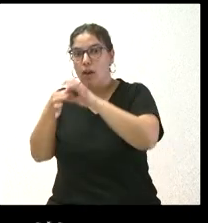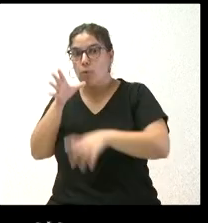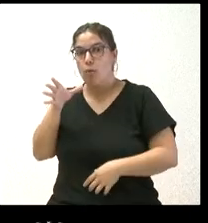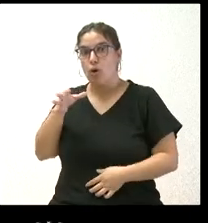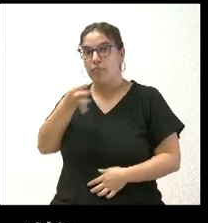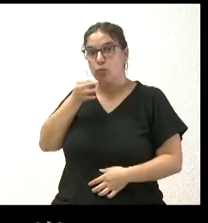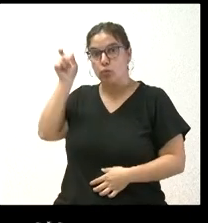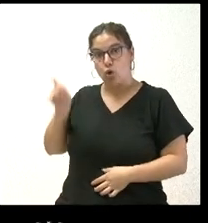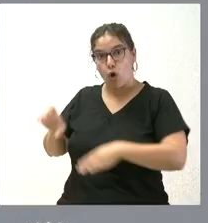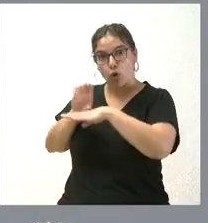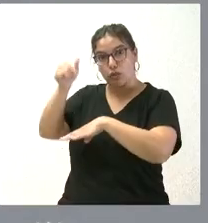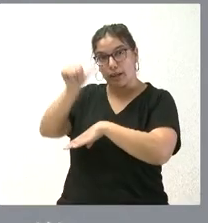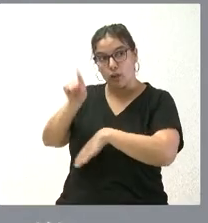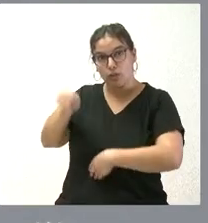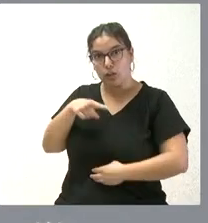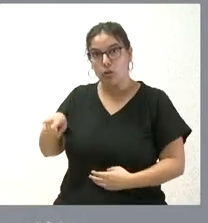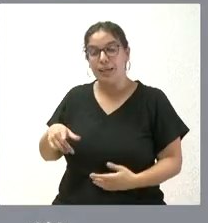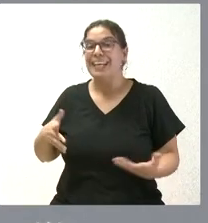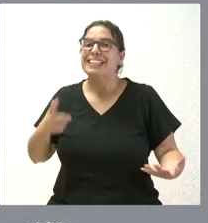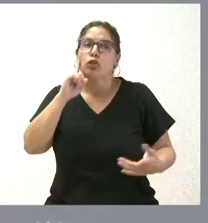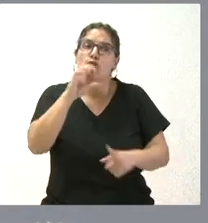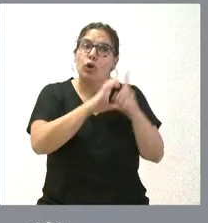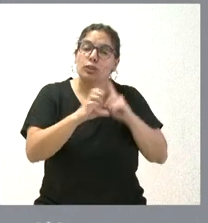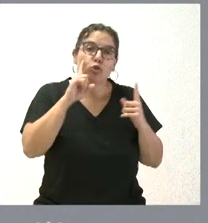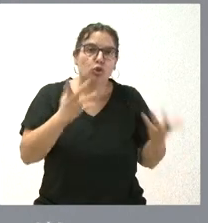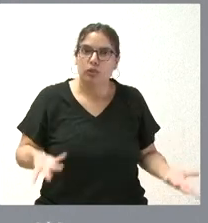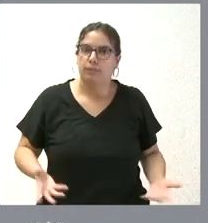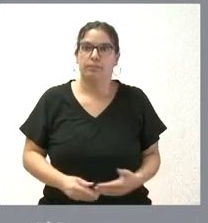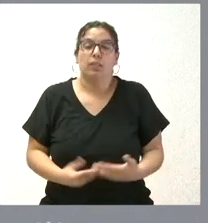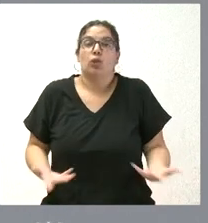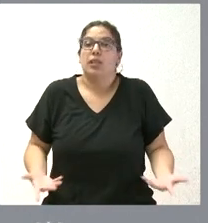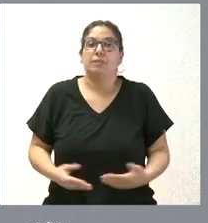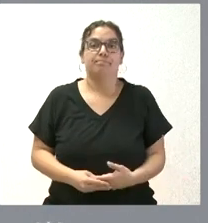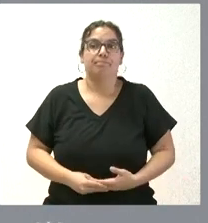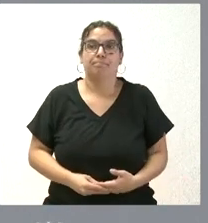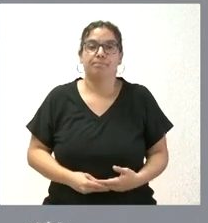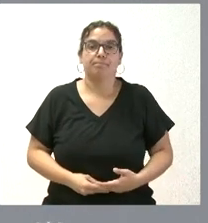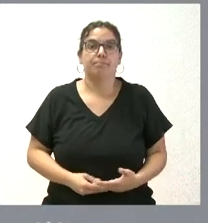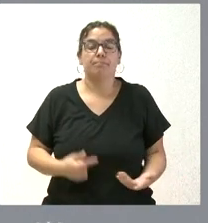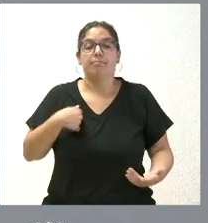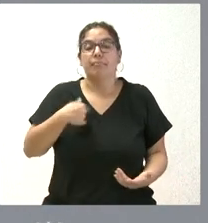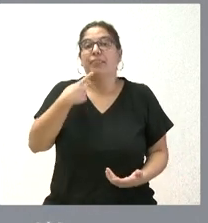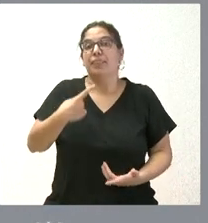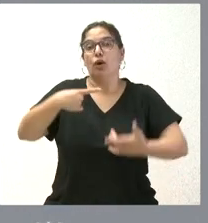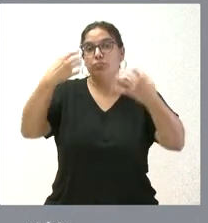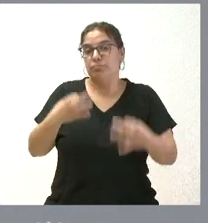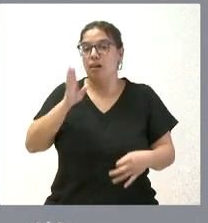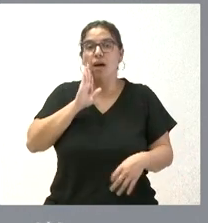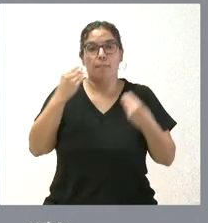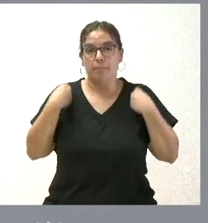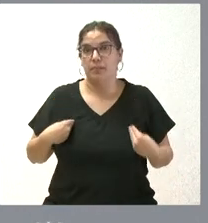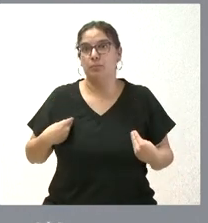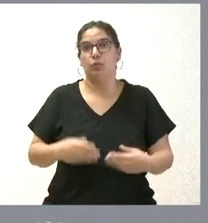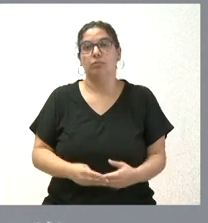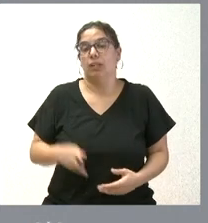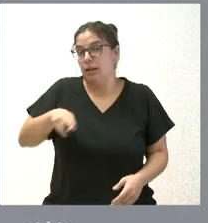una frivolidad? Es que no sé en qué contexto lo dijo. Y yo, por tanto, lo que sí digo es lo que he dicho, que me puedo